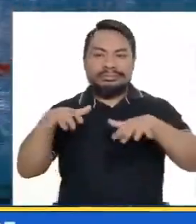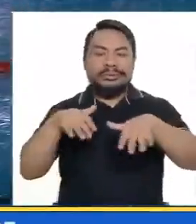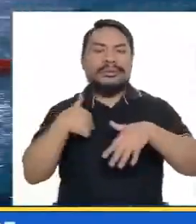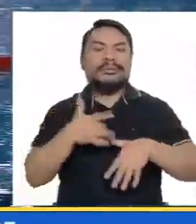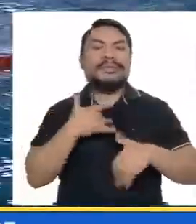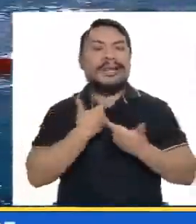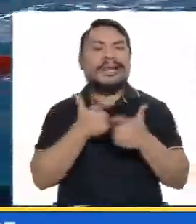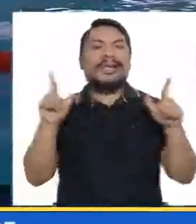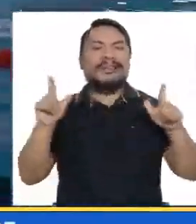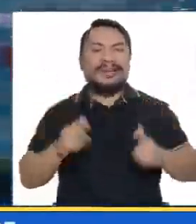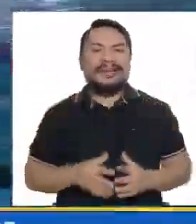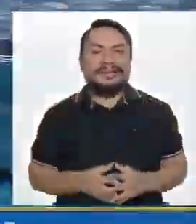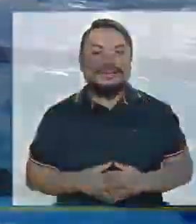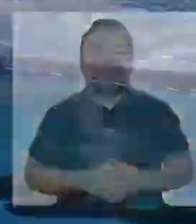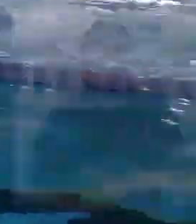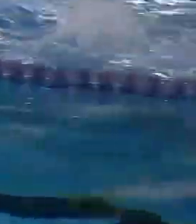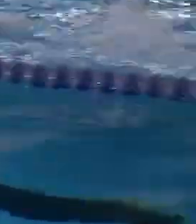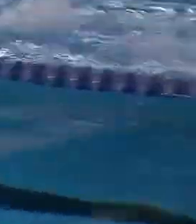sentía libre.